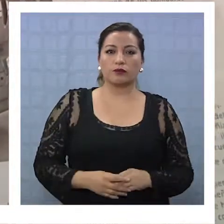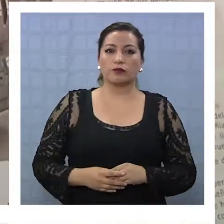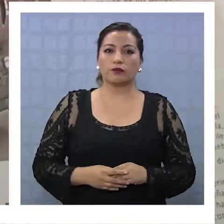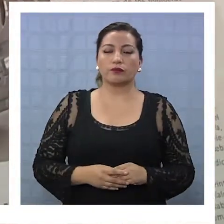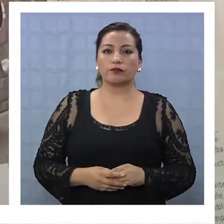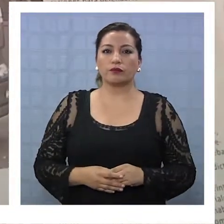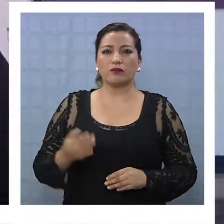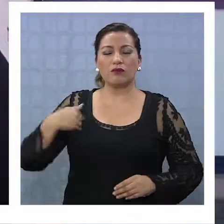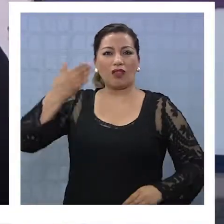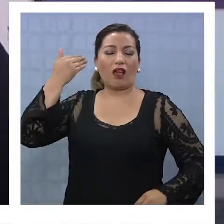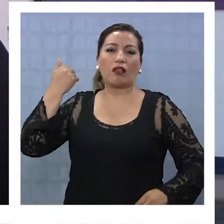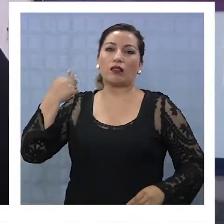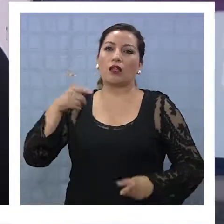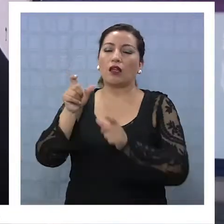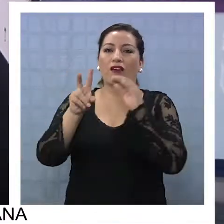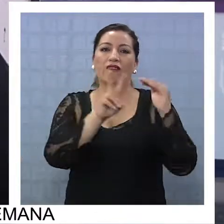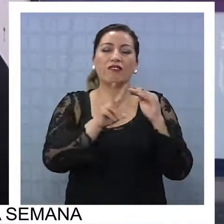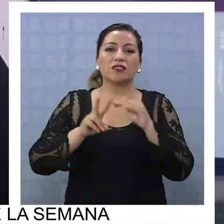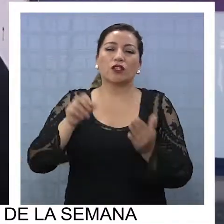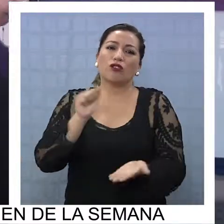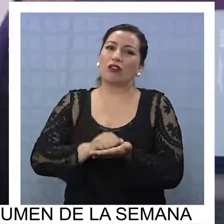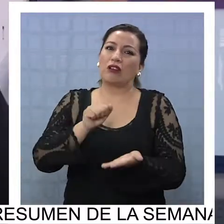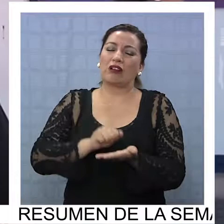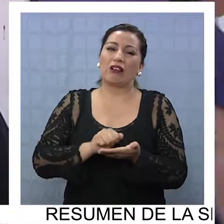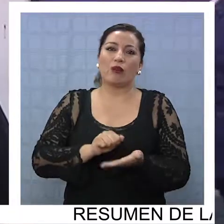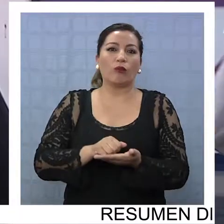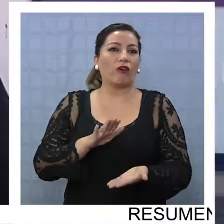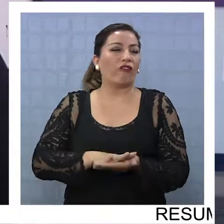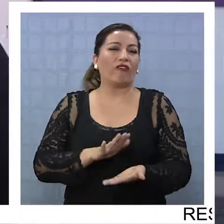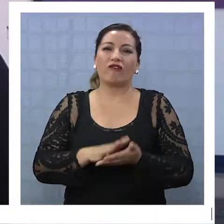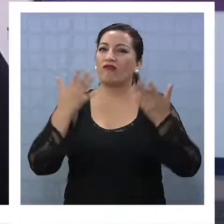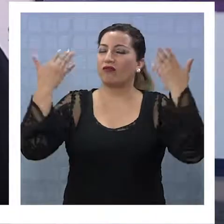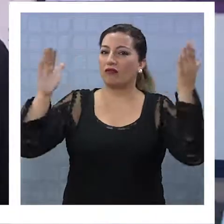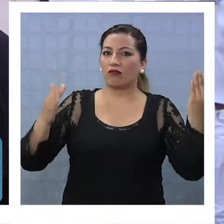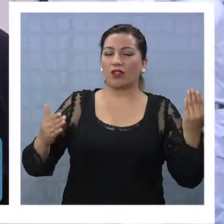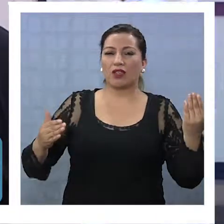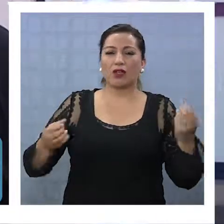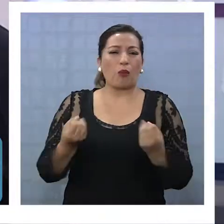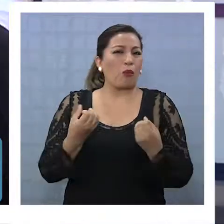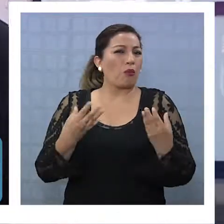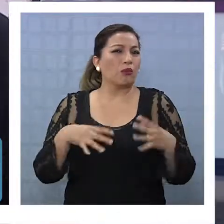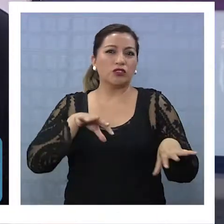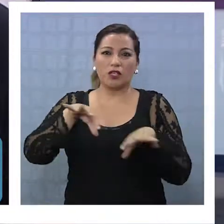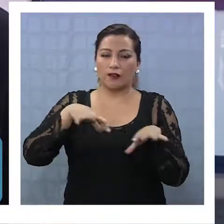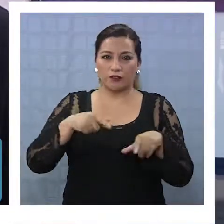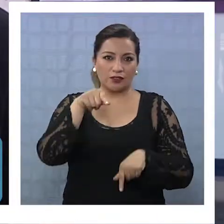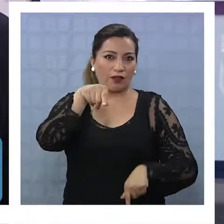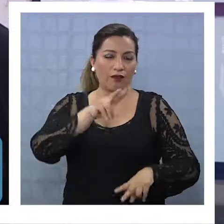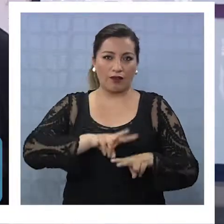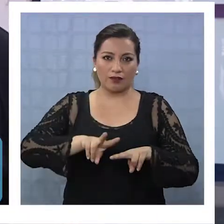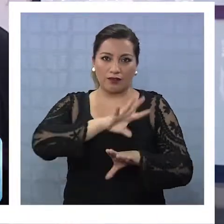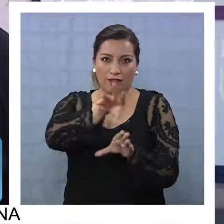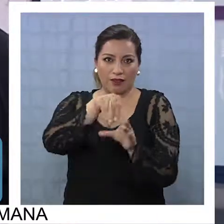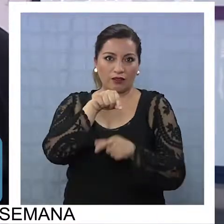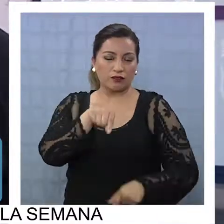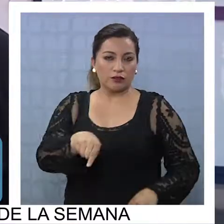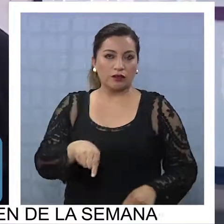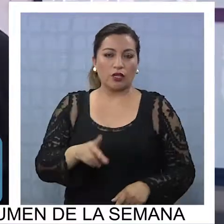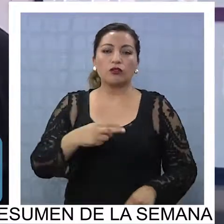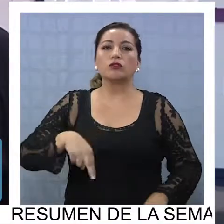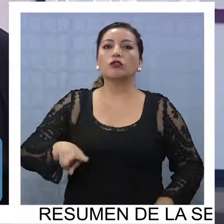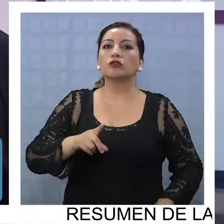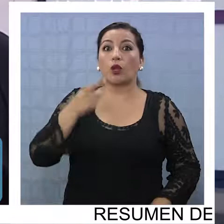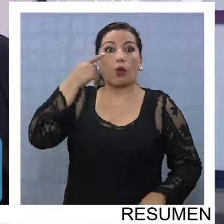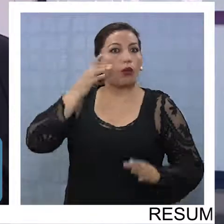madrugada. Hubieron en su tiempo reclamos de parte de la gente por fiestas hasta altas horas de la noche y miles de cosas que han sucedido. Entonces,